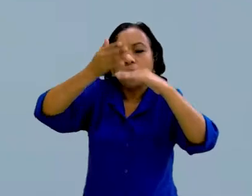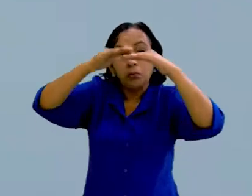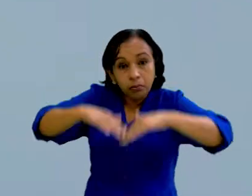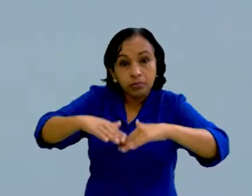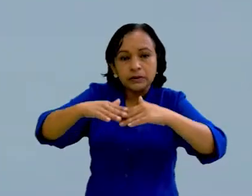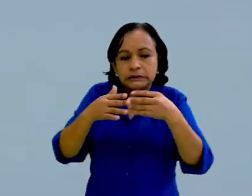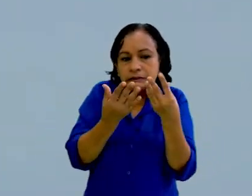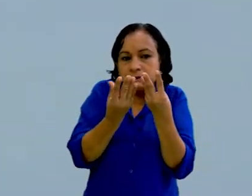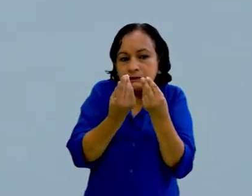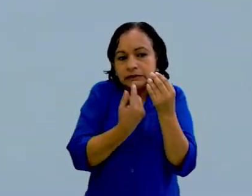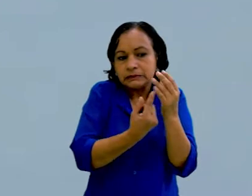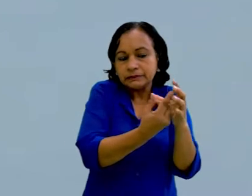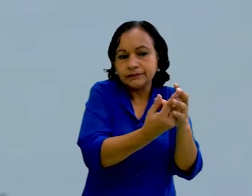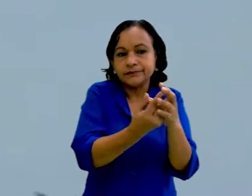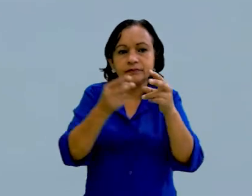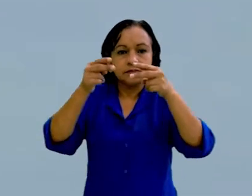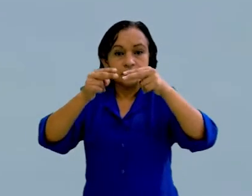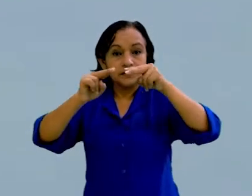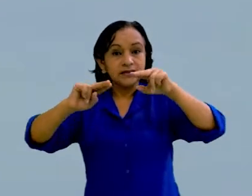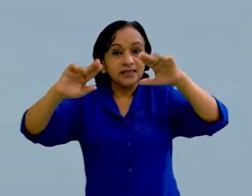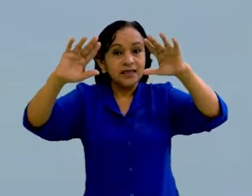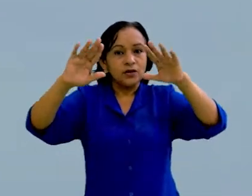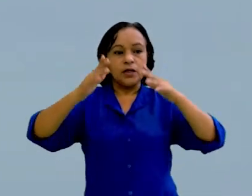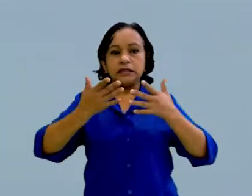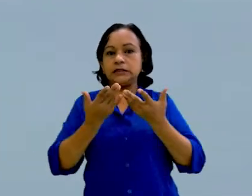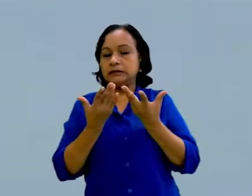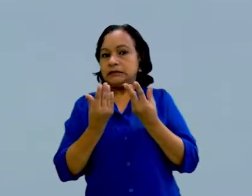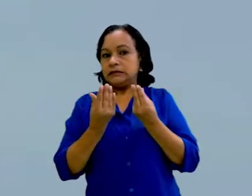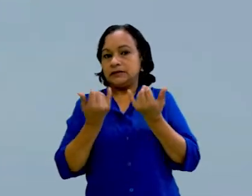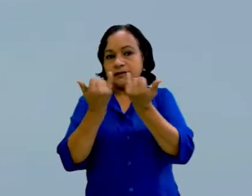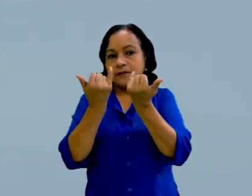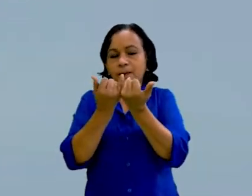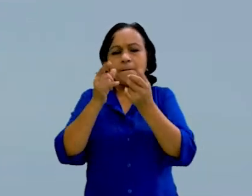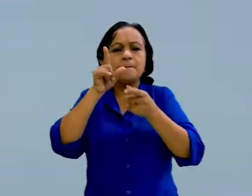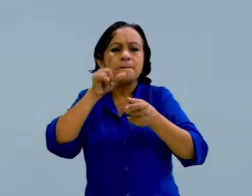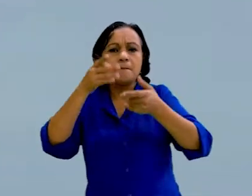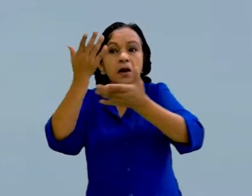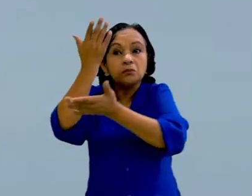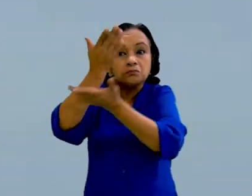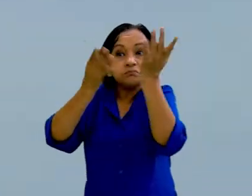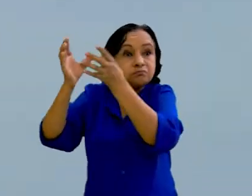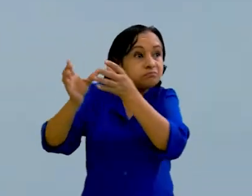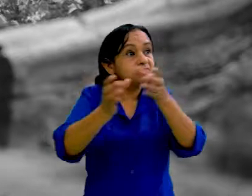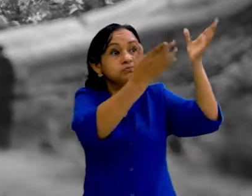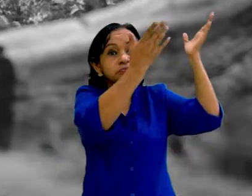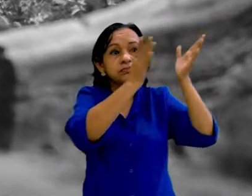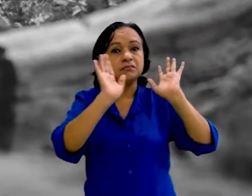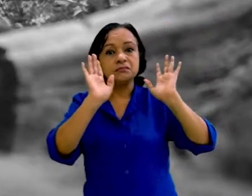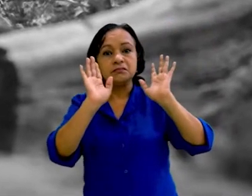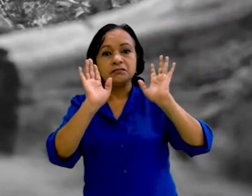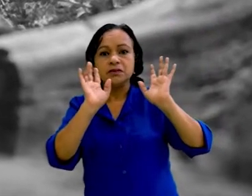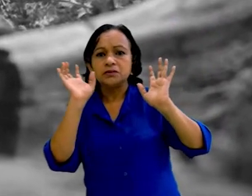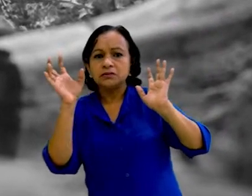calcinado. La naturaleza toda parecía amedrentada. Los pájaros desertaron de los cielos, y las